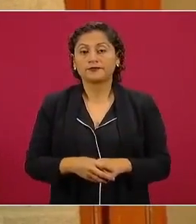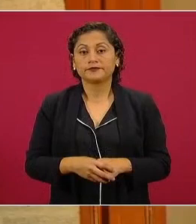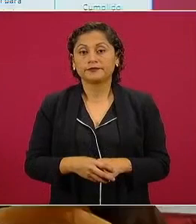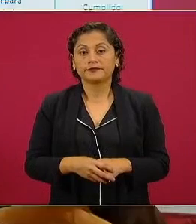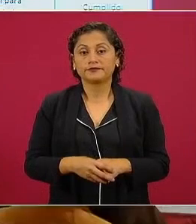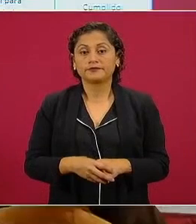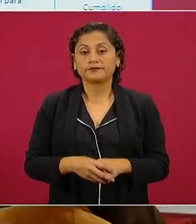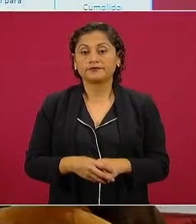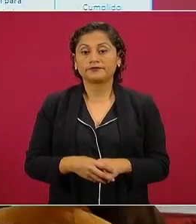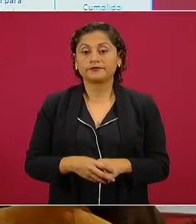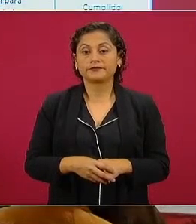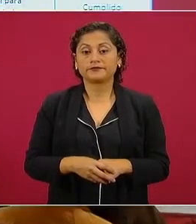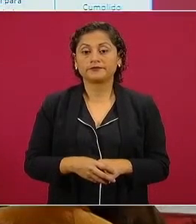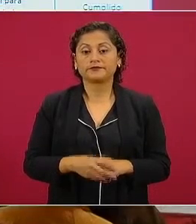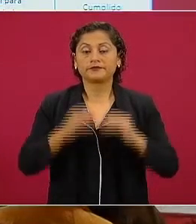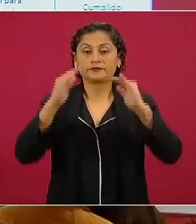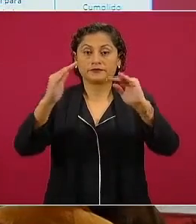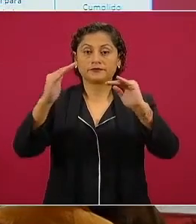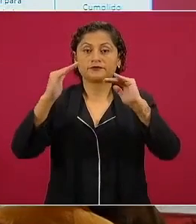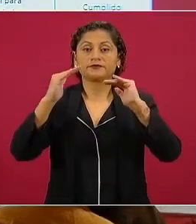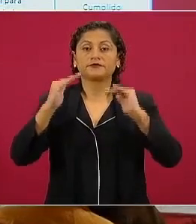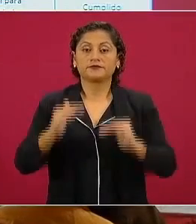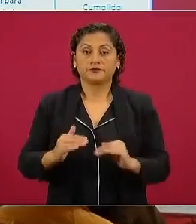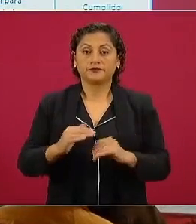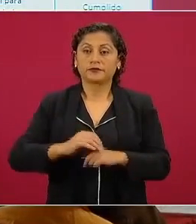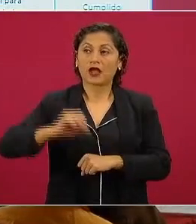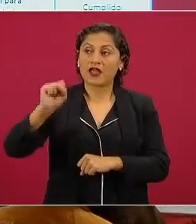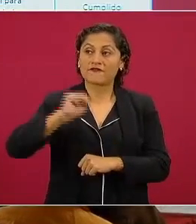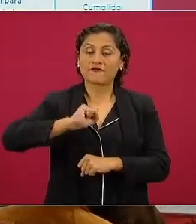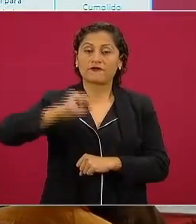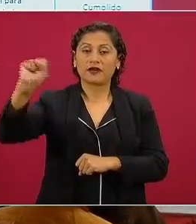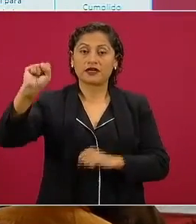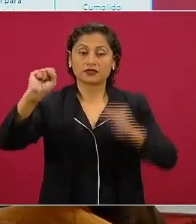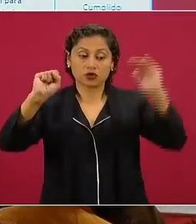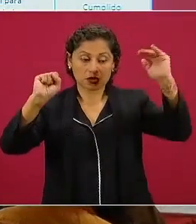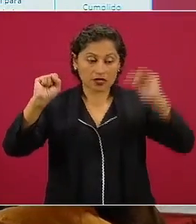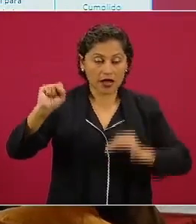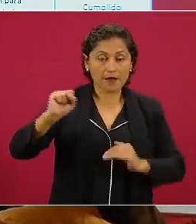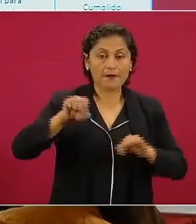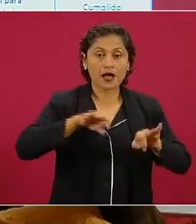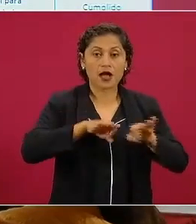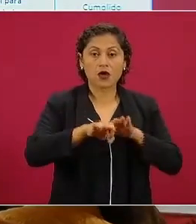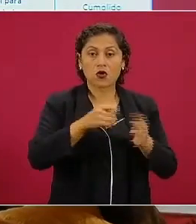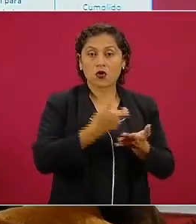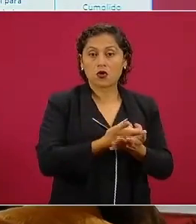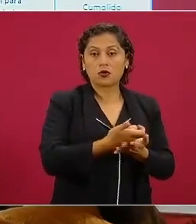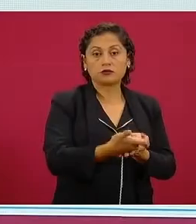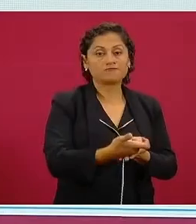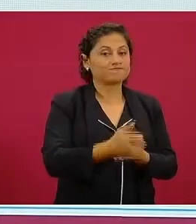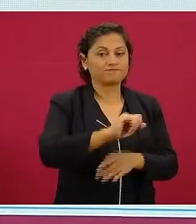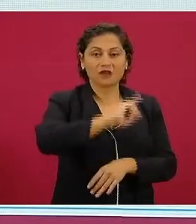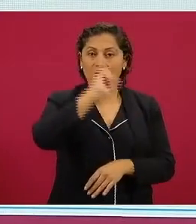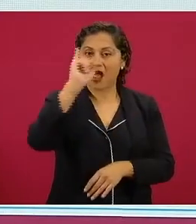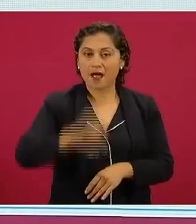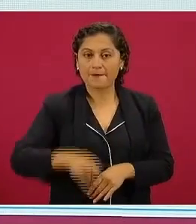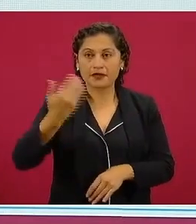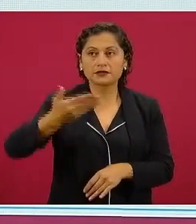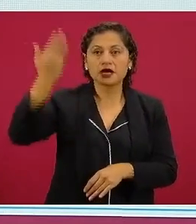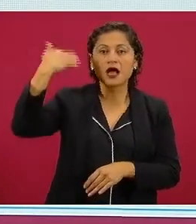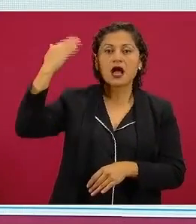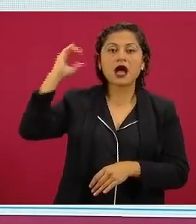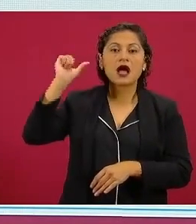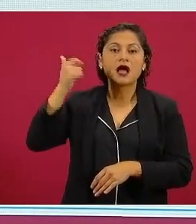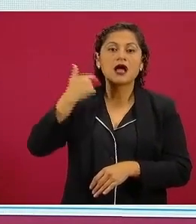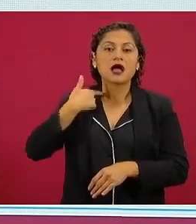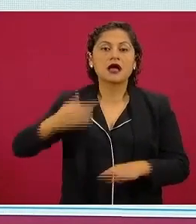el salario mínimo nunca se fijará por debajo de la inflación como llegó a suceder en el periodo neoliberal que